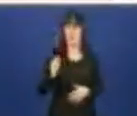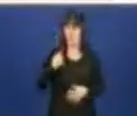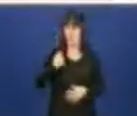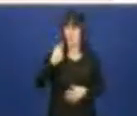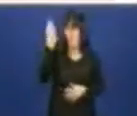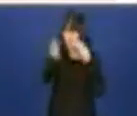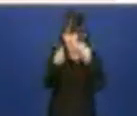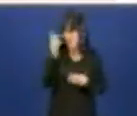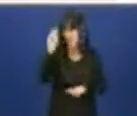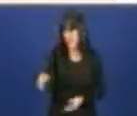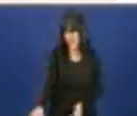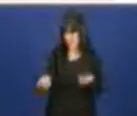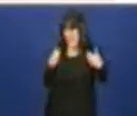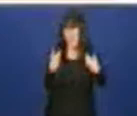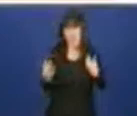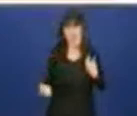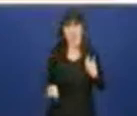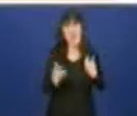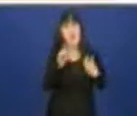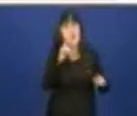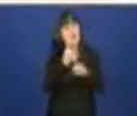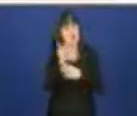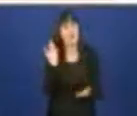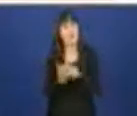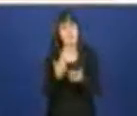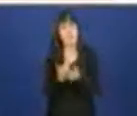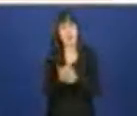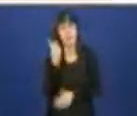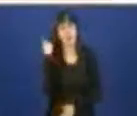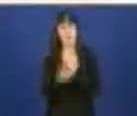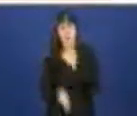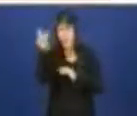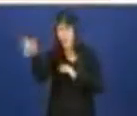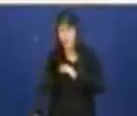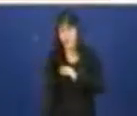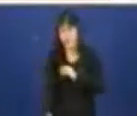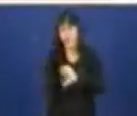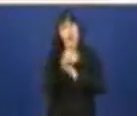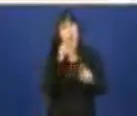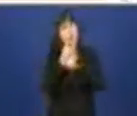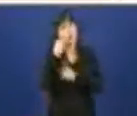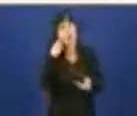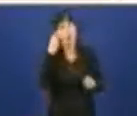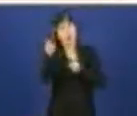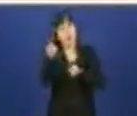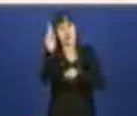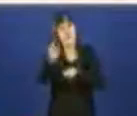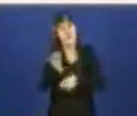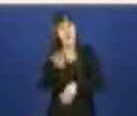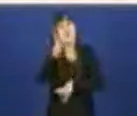engadida para demostrar que vai ter man de ferro tamén para controlar a sanidade privada.